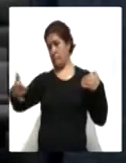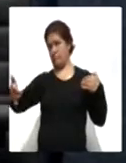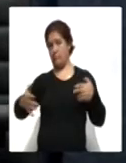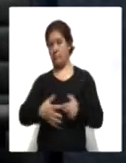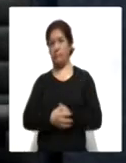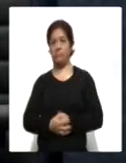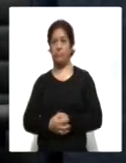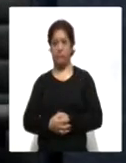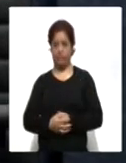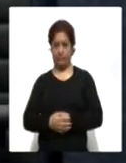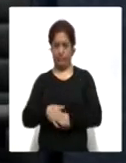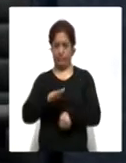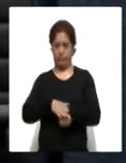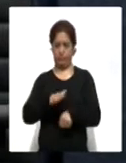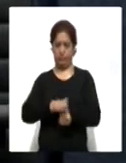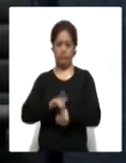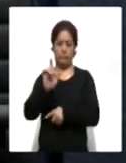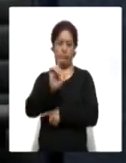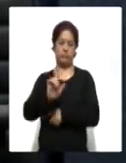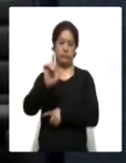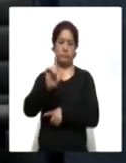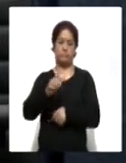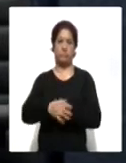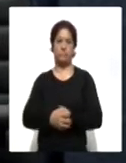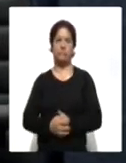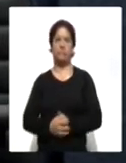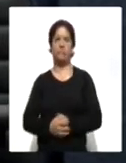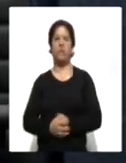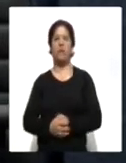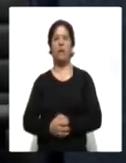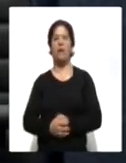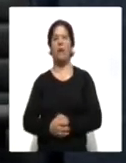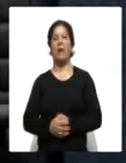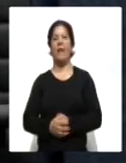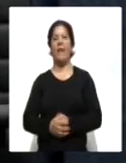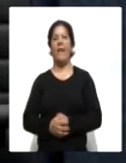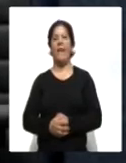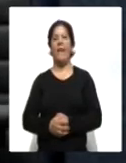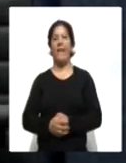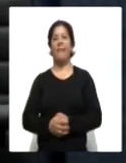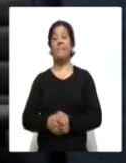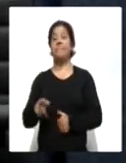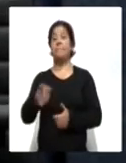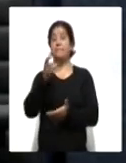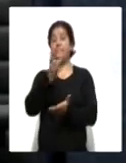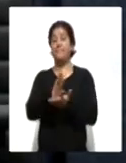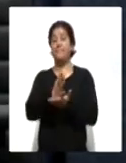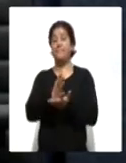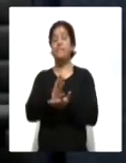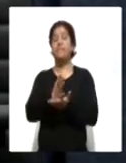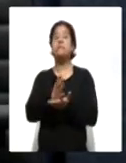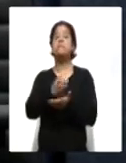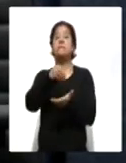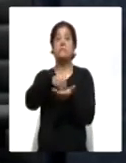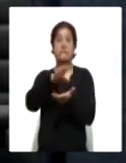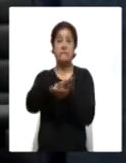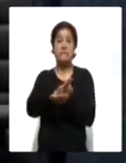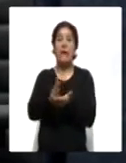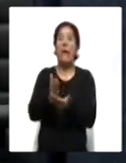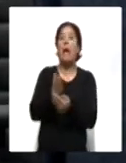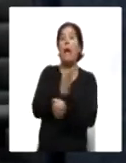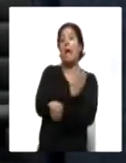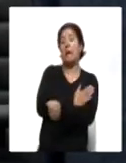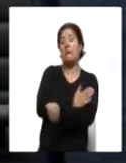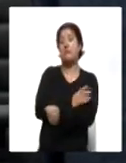contingencia sanitaria y el semáforo se encuentra en color naranja. Esto va a ser únicamente con previa cita, va a ser los